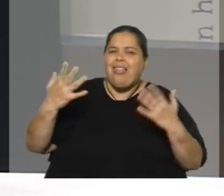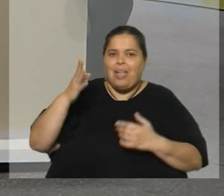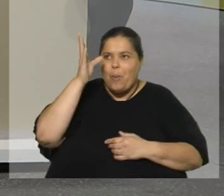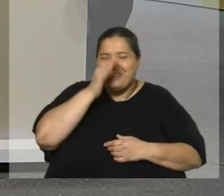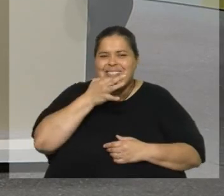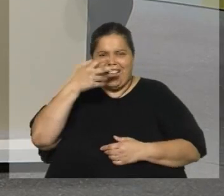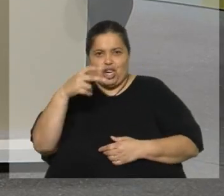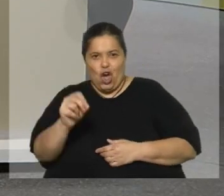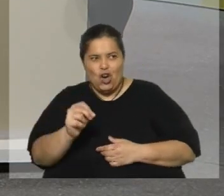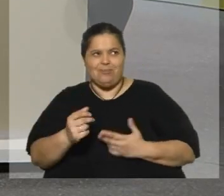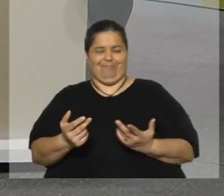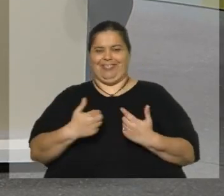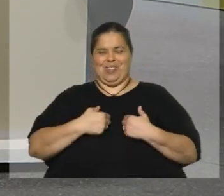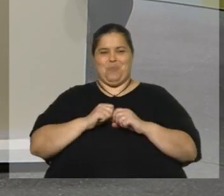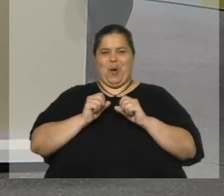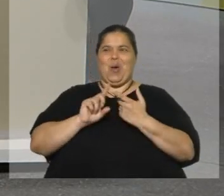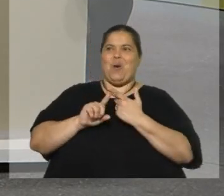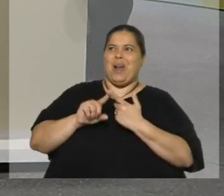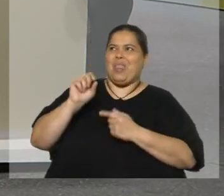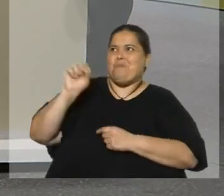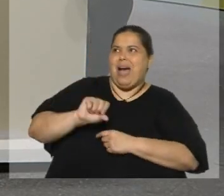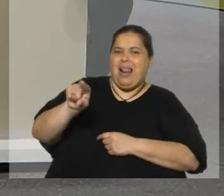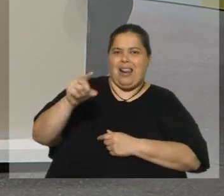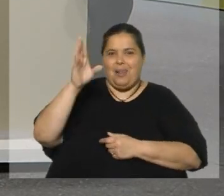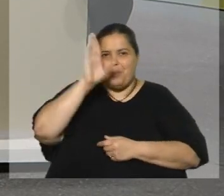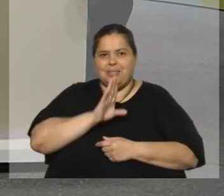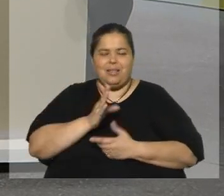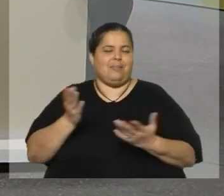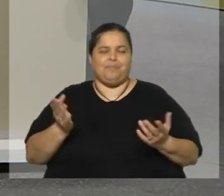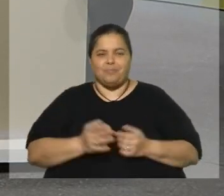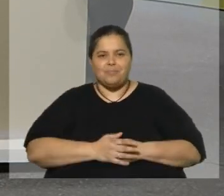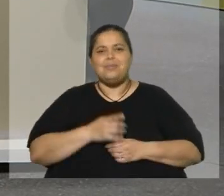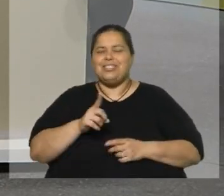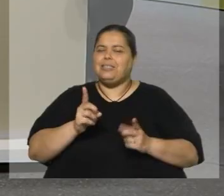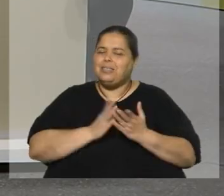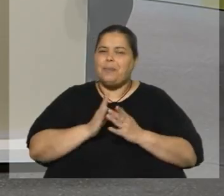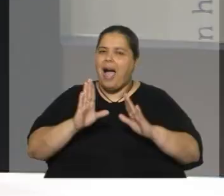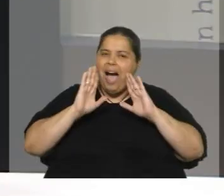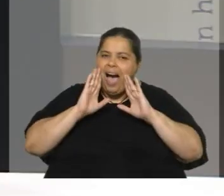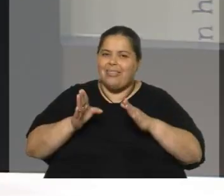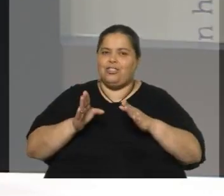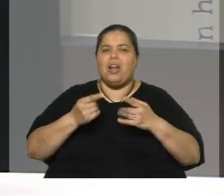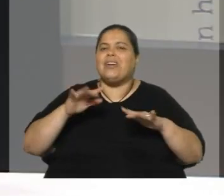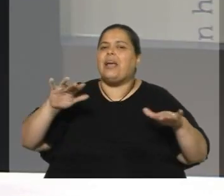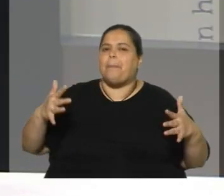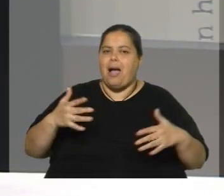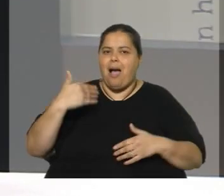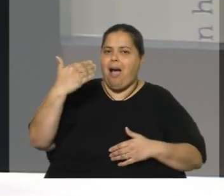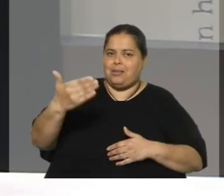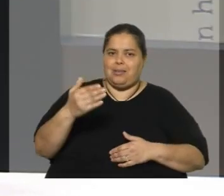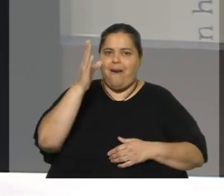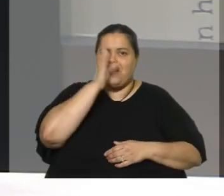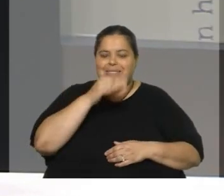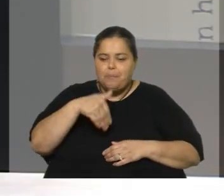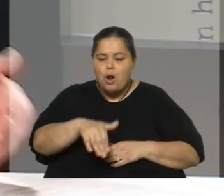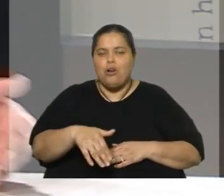no, no puede usted firmar con Uruguay porque tiene un tratado que no lo permite. Entonces, hay que estar atentos, hay que ver qué pasa en Brasil en estos